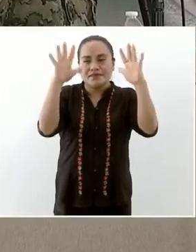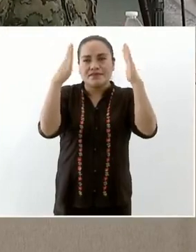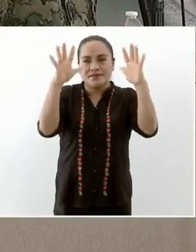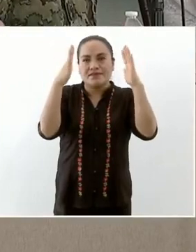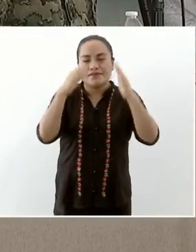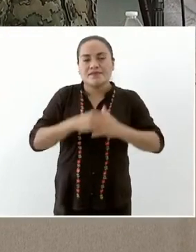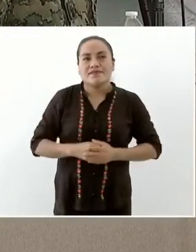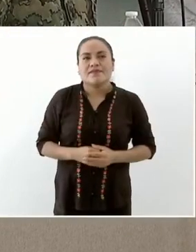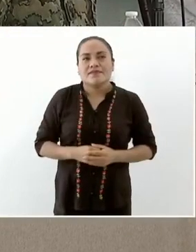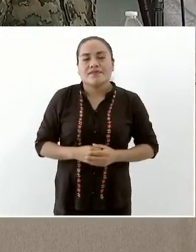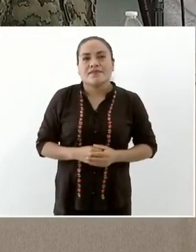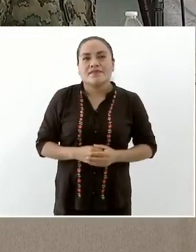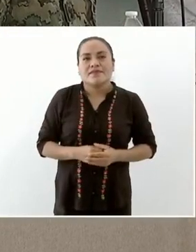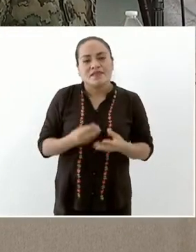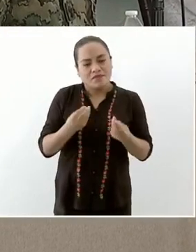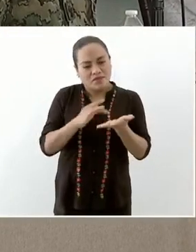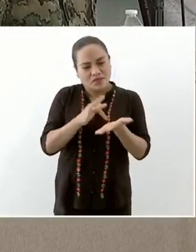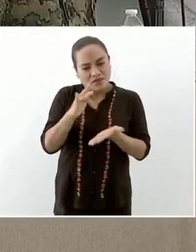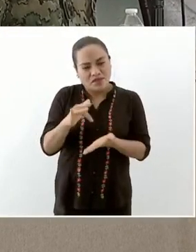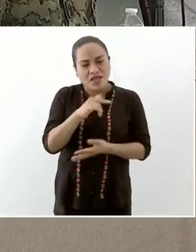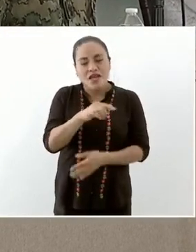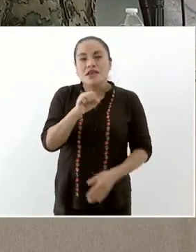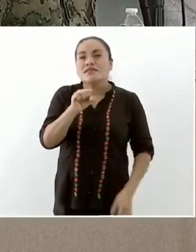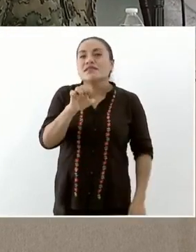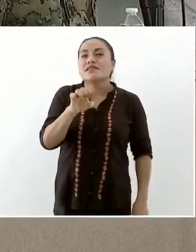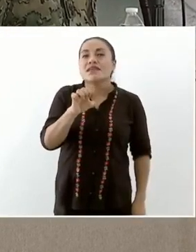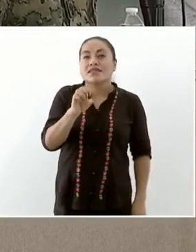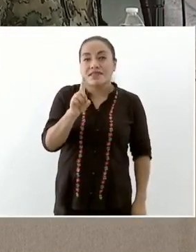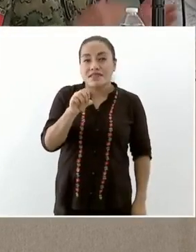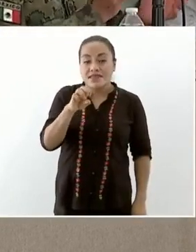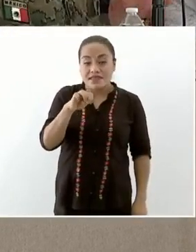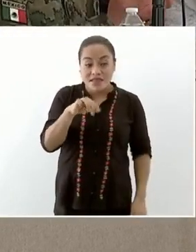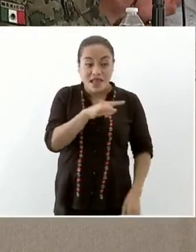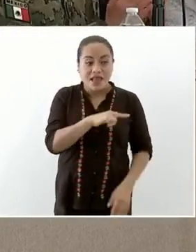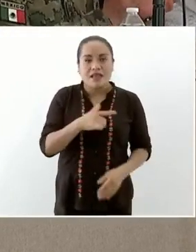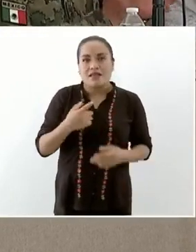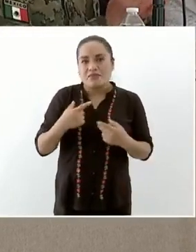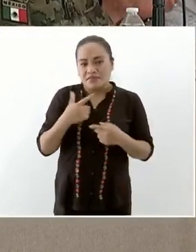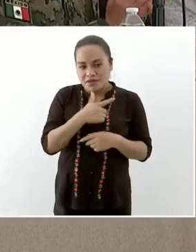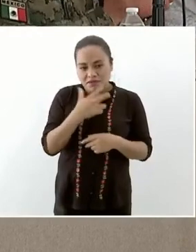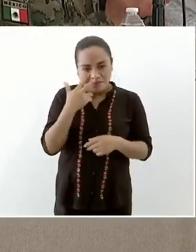y muchas gracias a la Secretaría de la Defensa al secretario